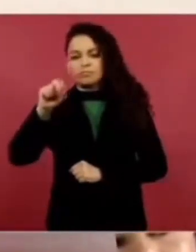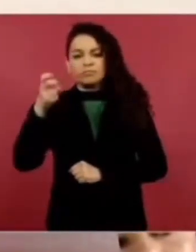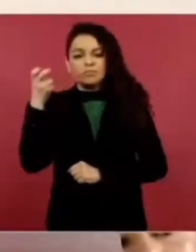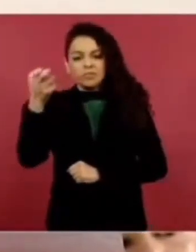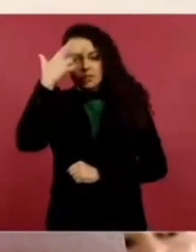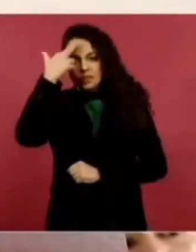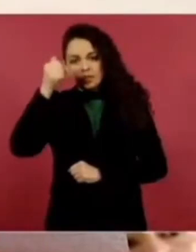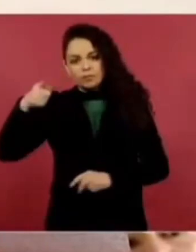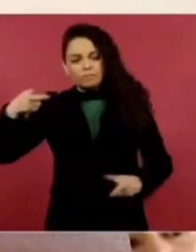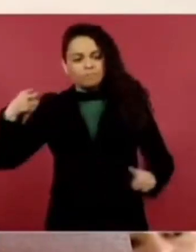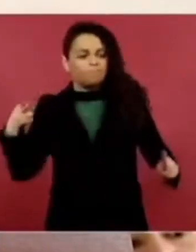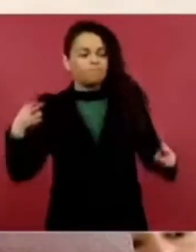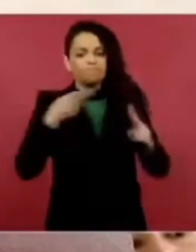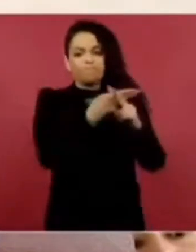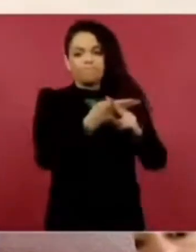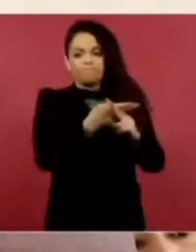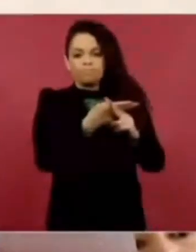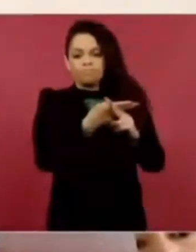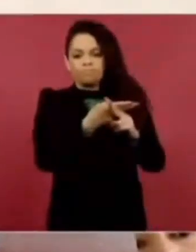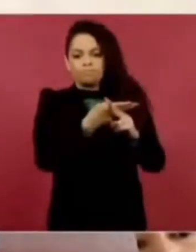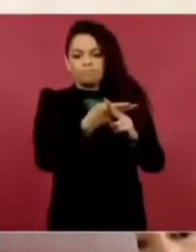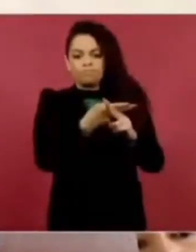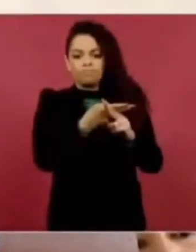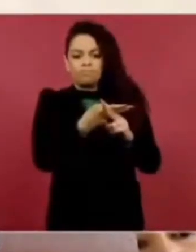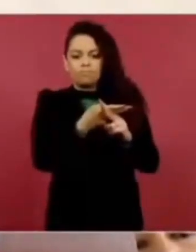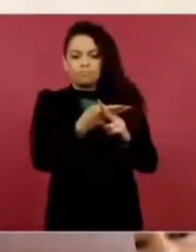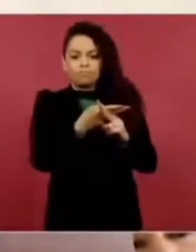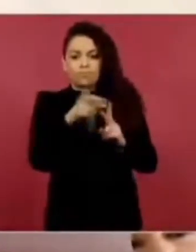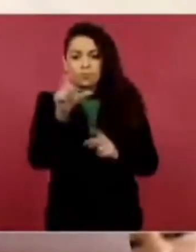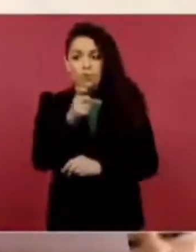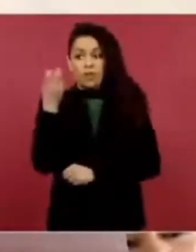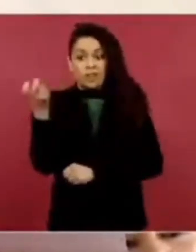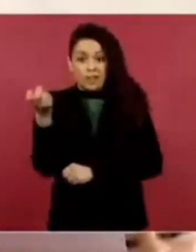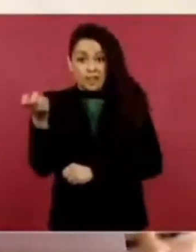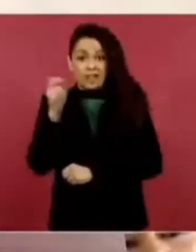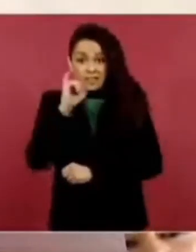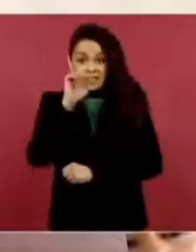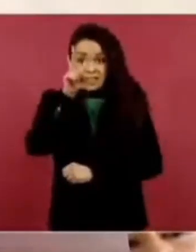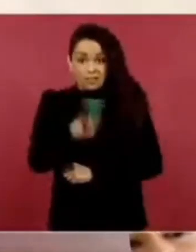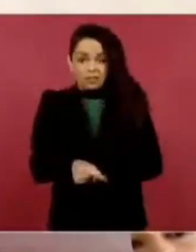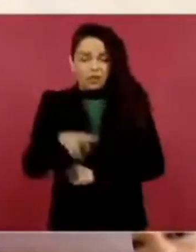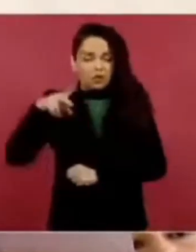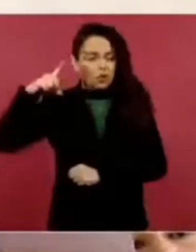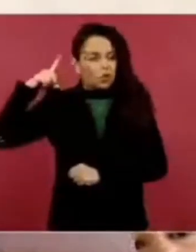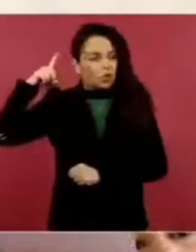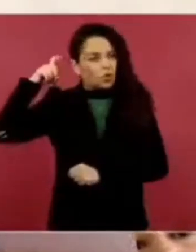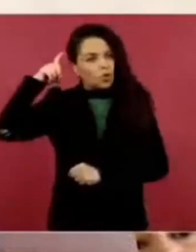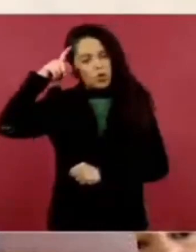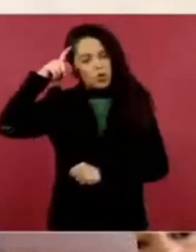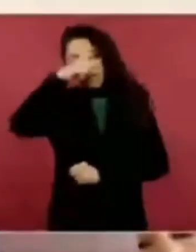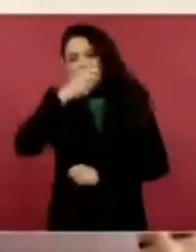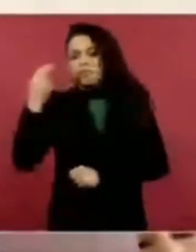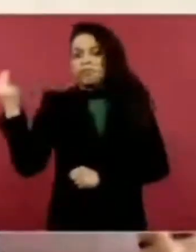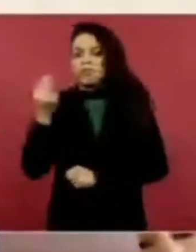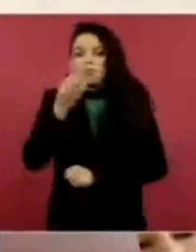el que se puedan esclarecer